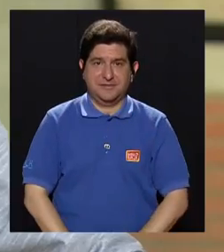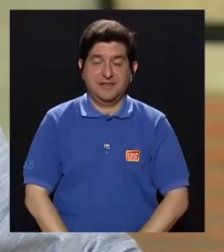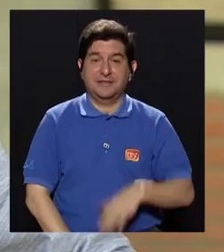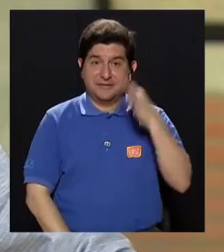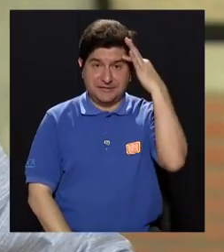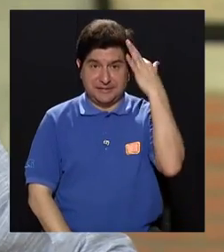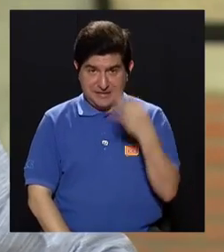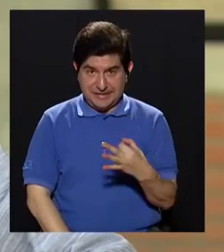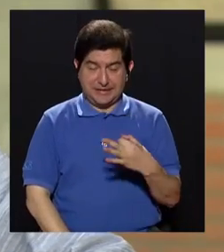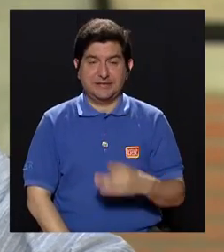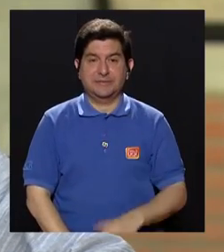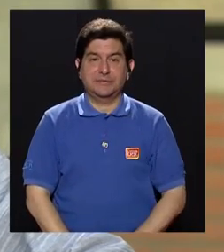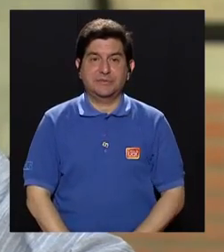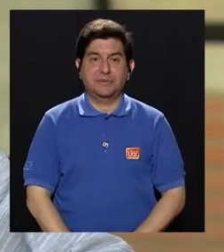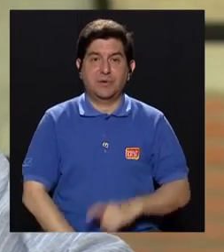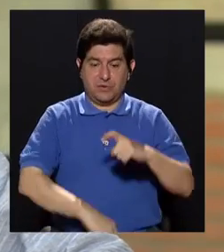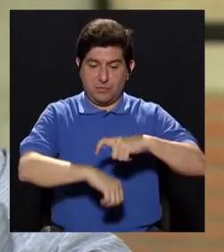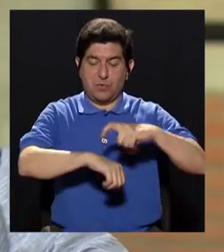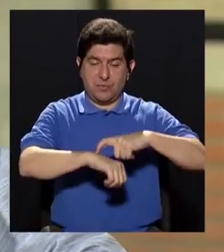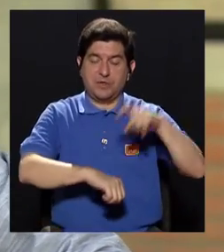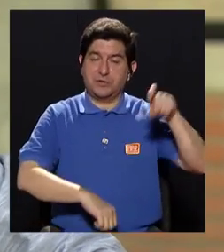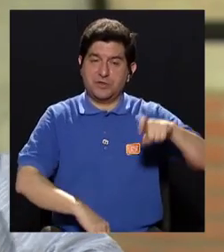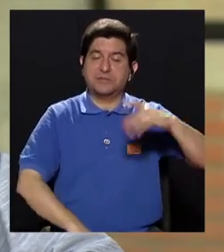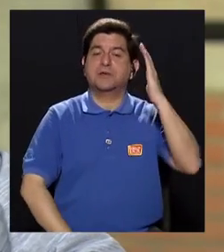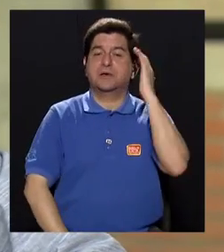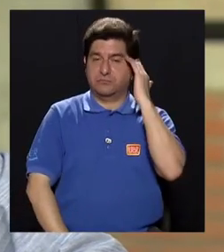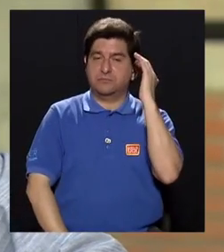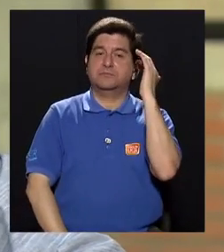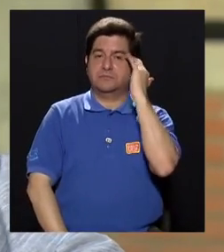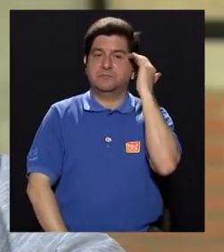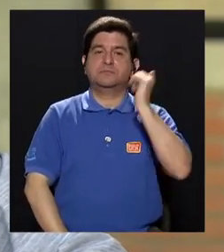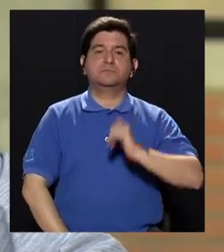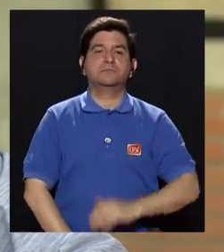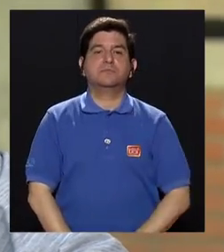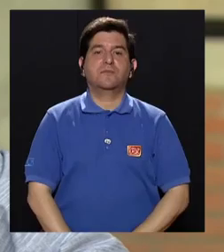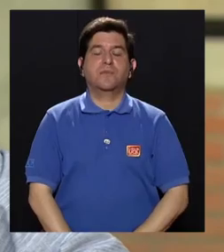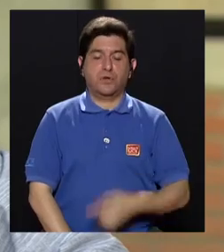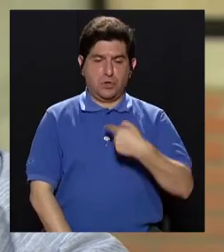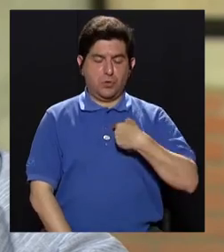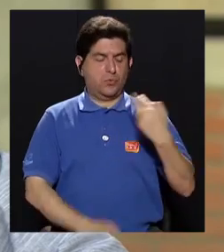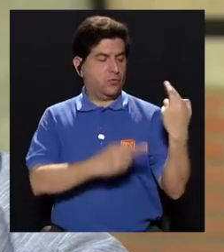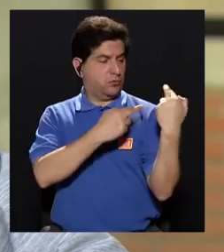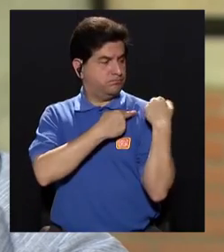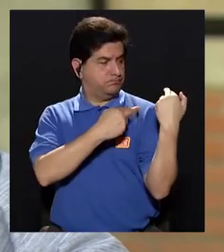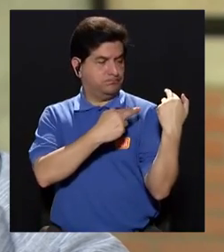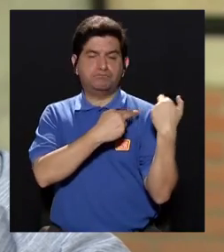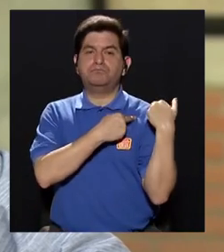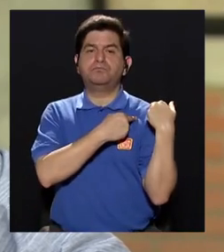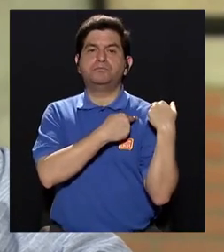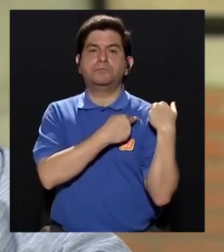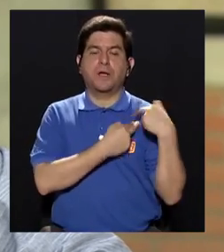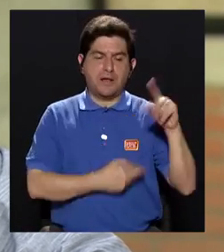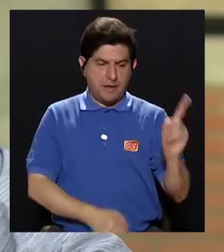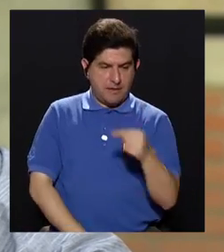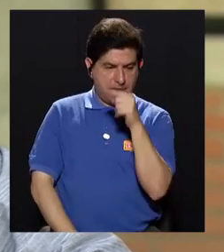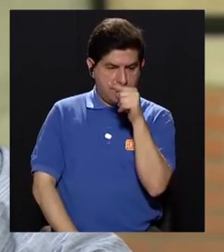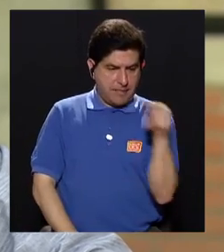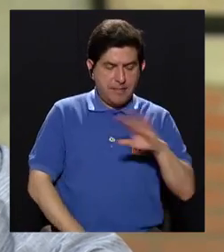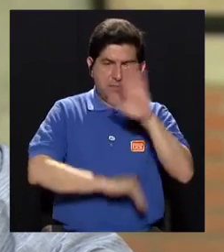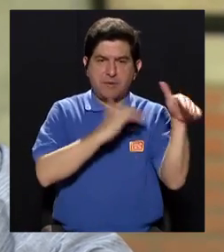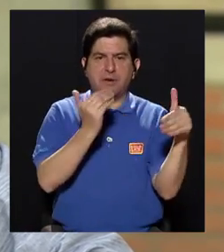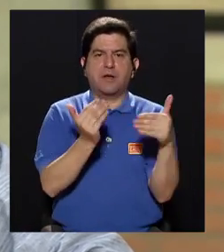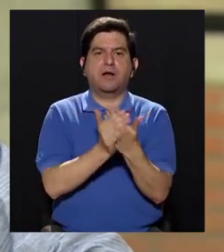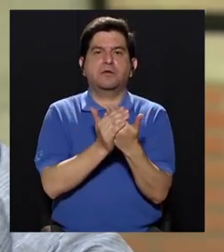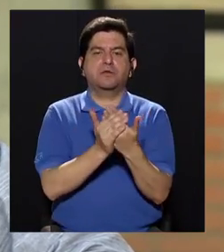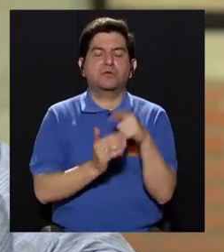creo que el momento es de hacer conciencia y realmente tomar la responsabilidad de eliminar